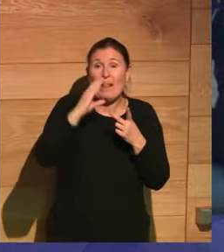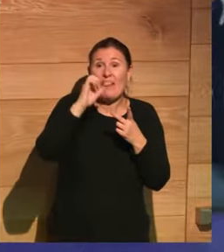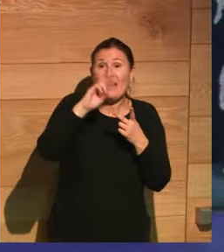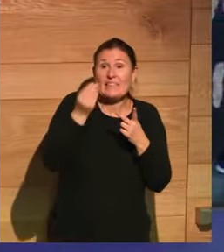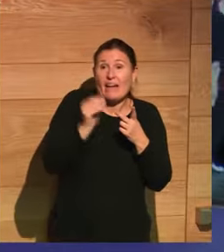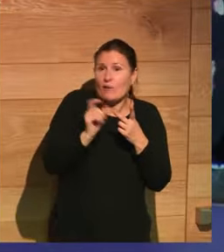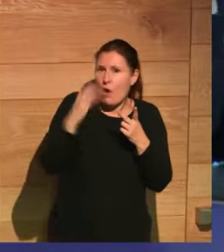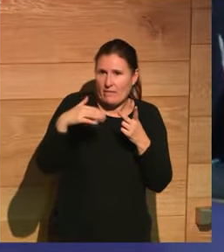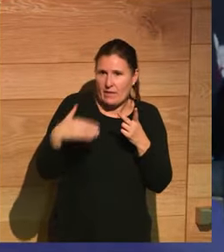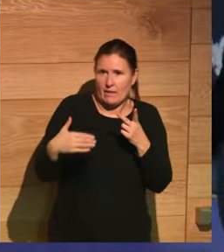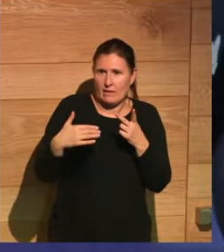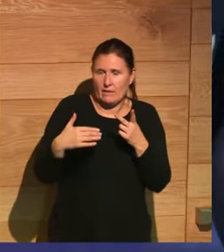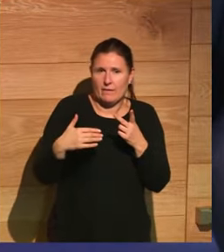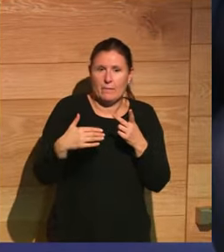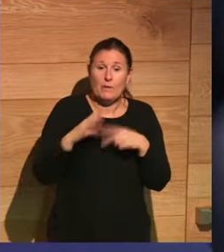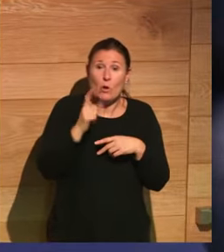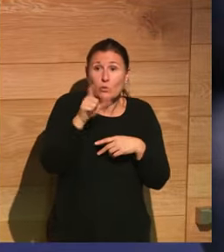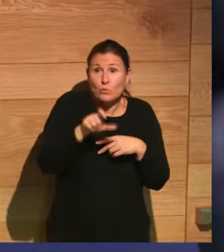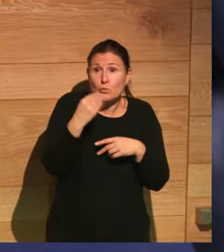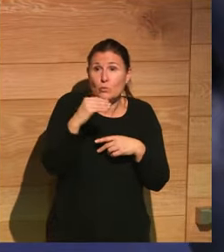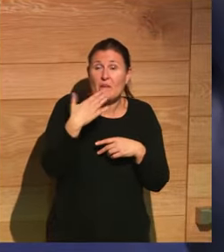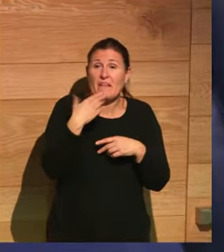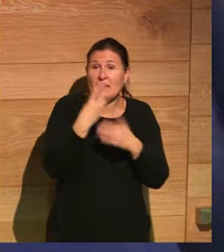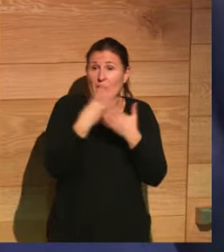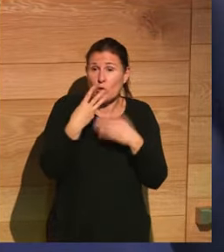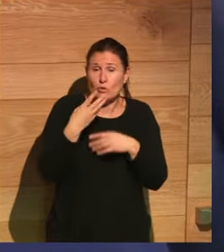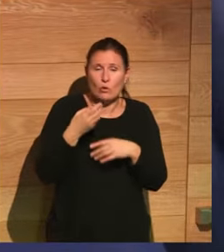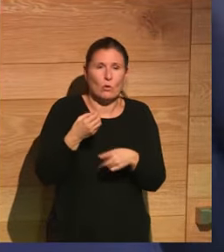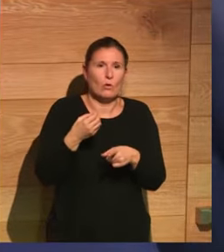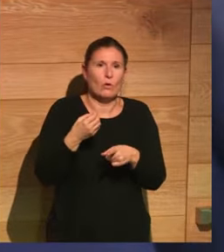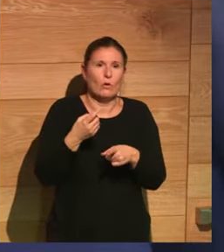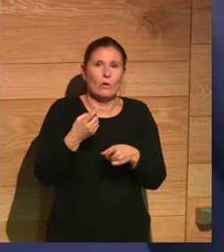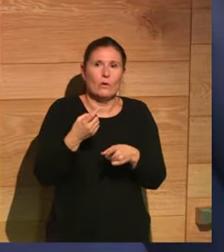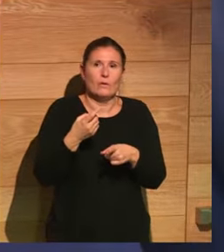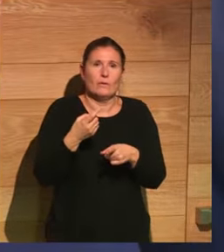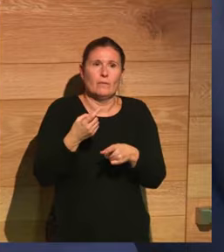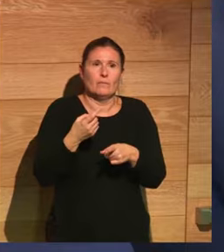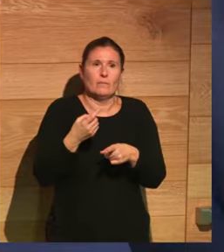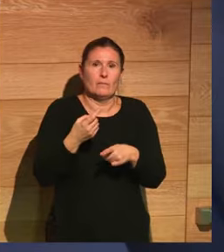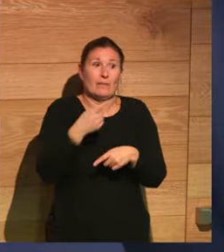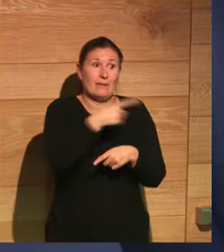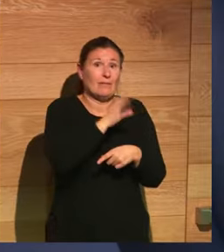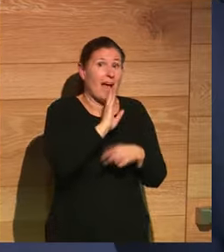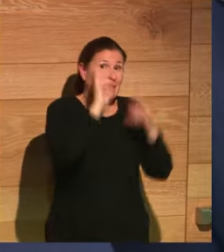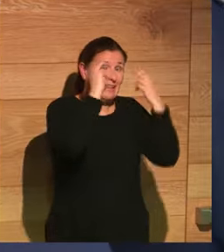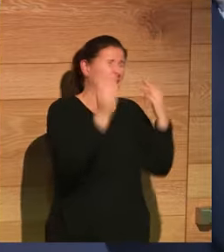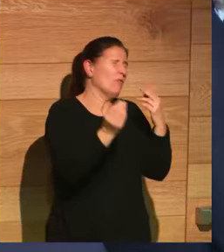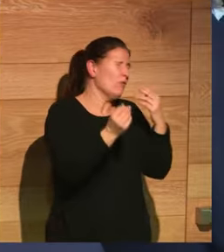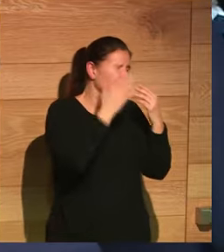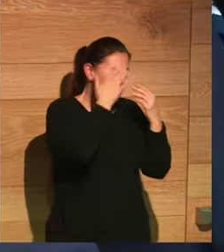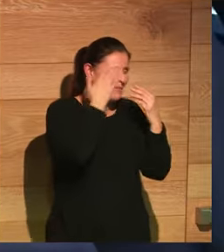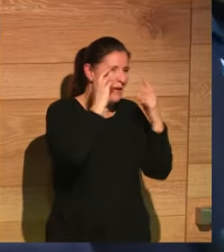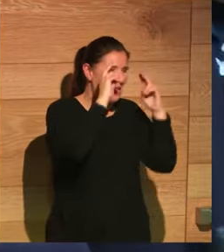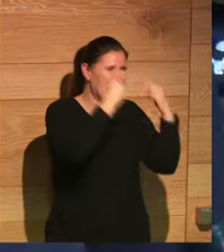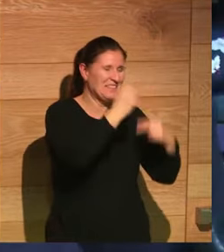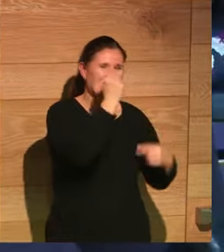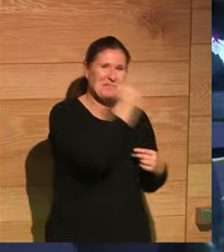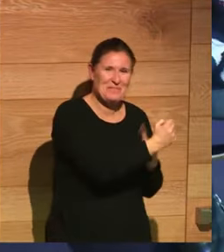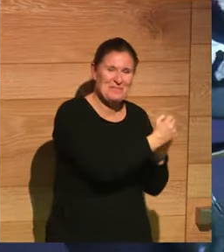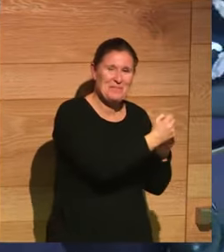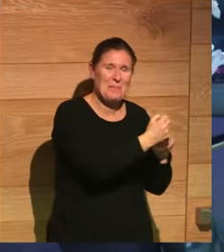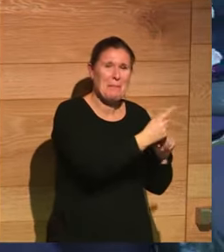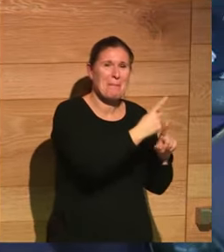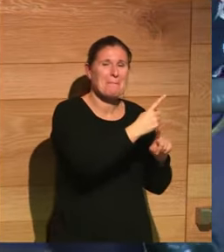de nacimiento, y es un chaval que, con 18 años, asesinado César, se encuentra con que hereda una cosa muy